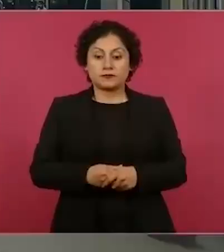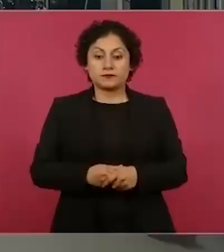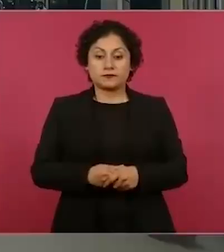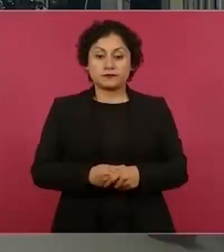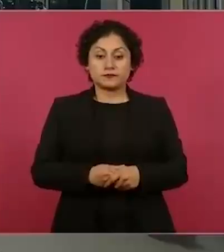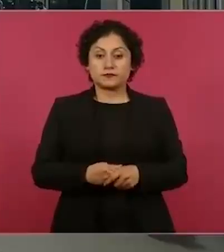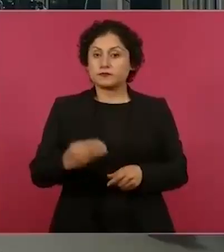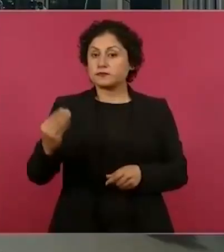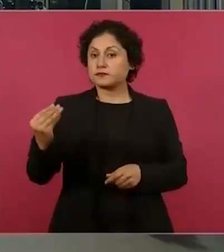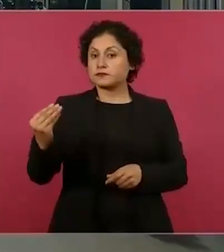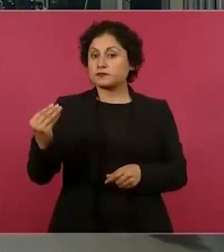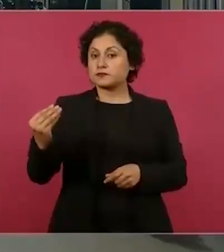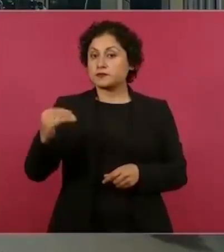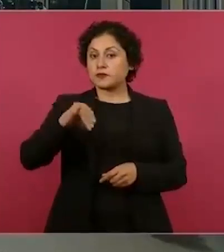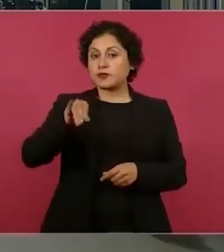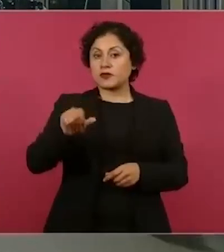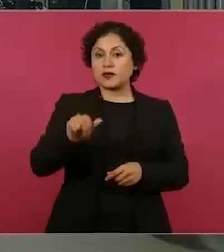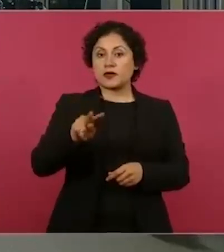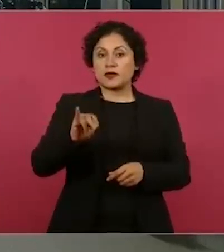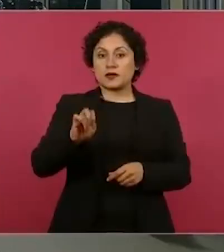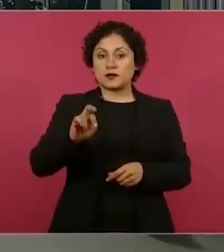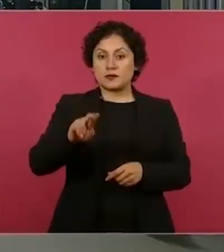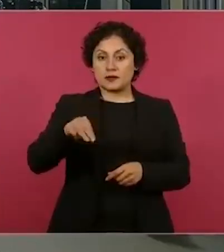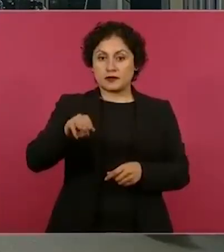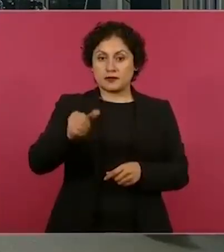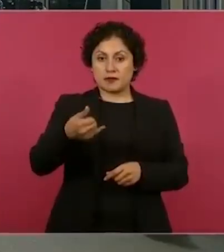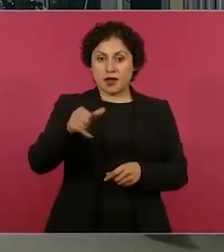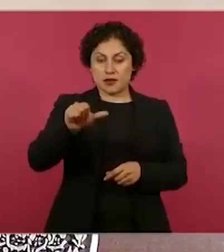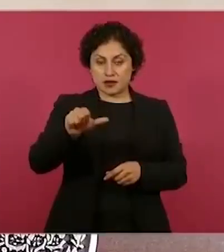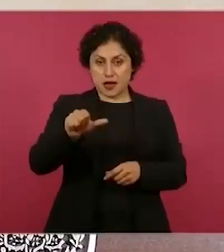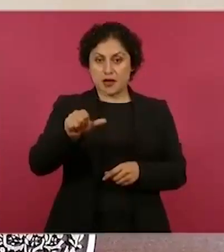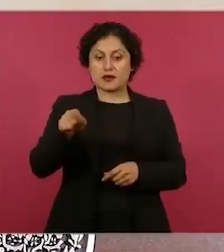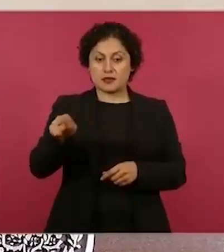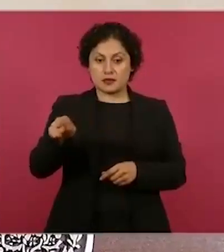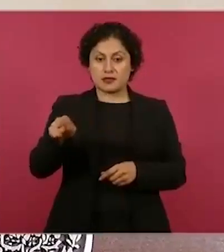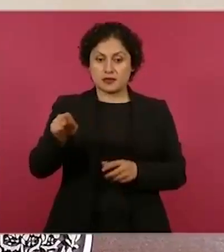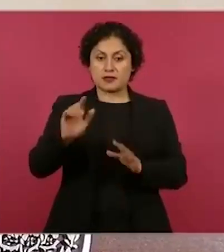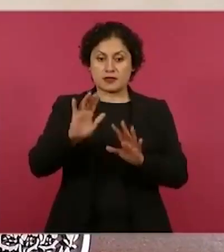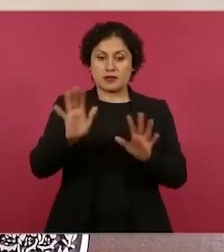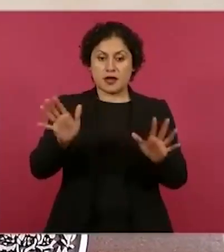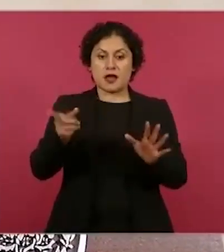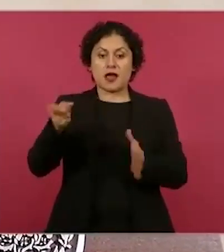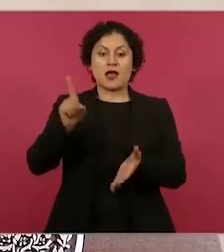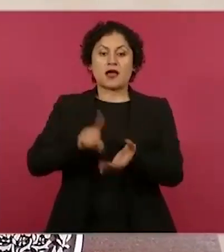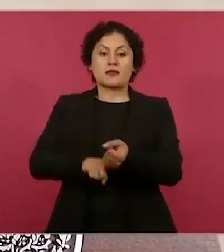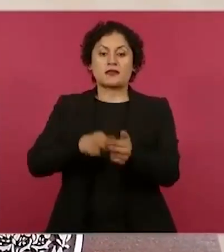Javier May ya se fue, Javier May, que estaba en el Tren Maya.